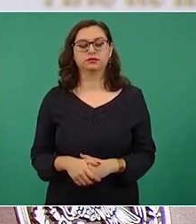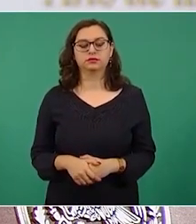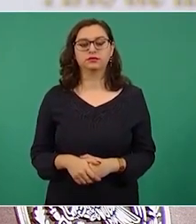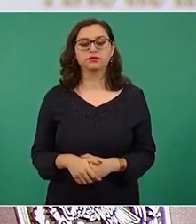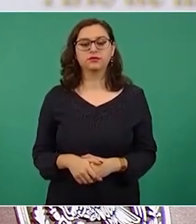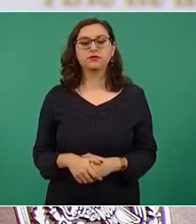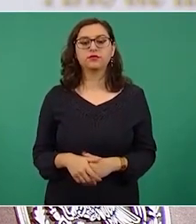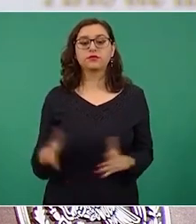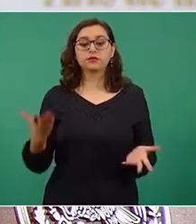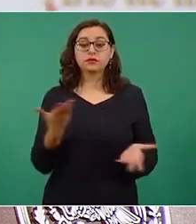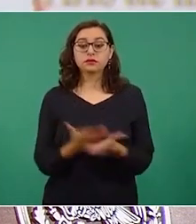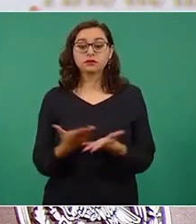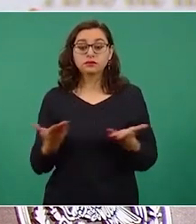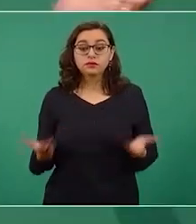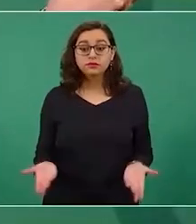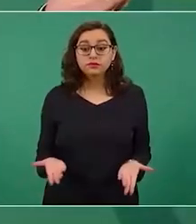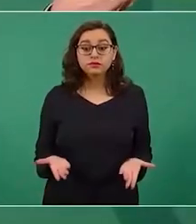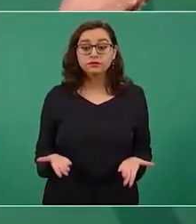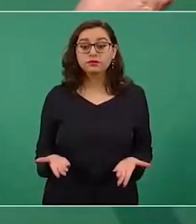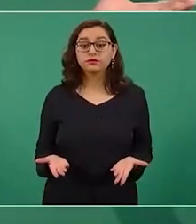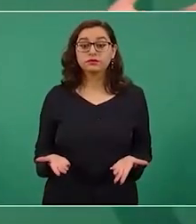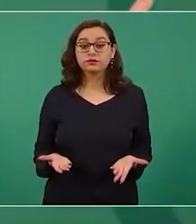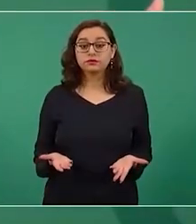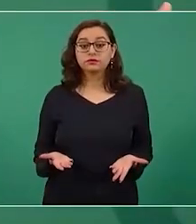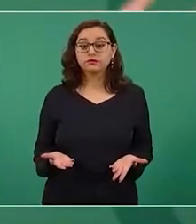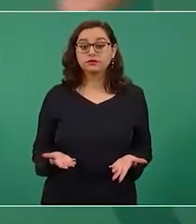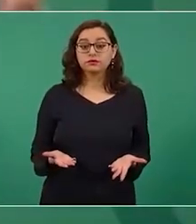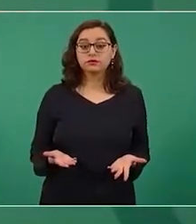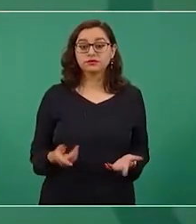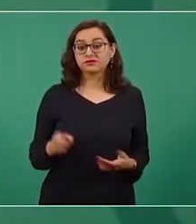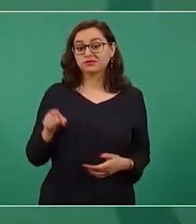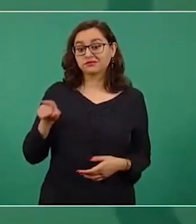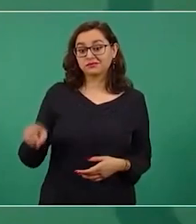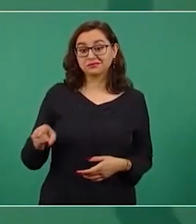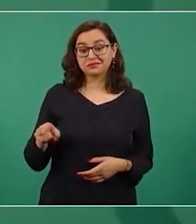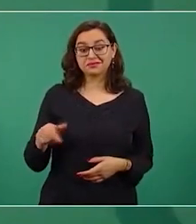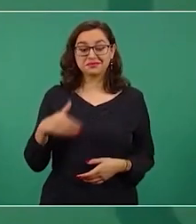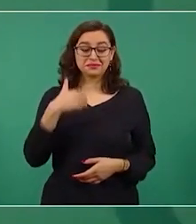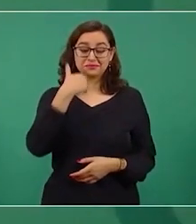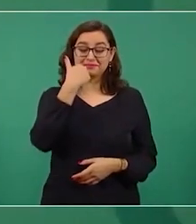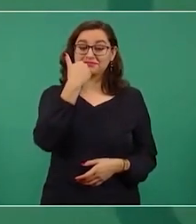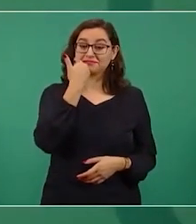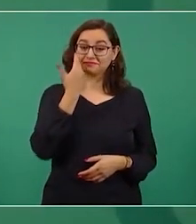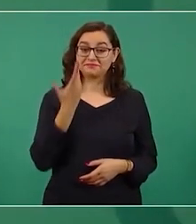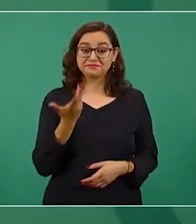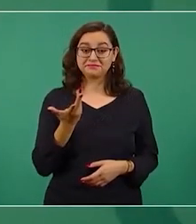de ahora se quiere convertir en el paladín